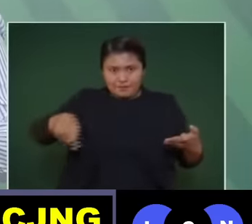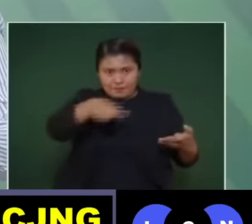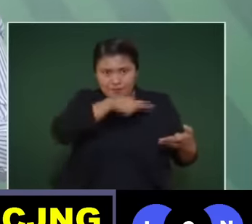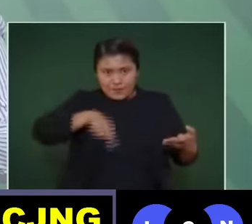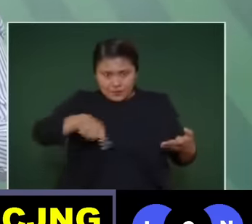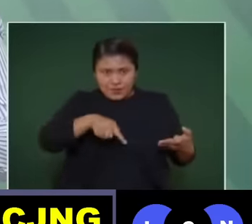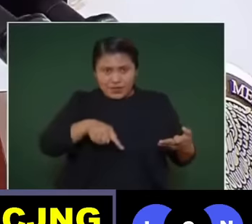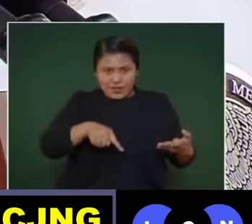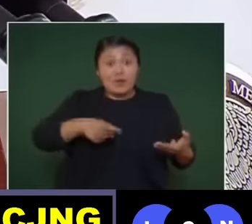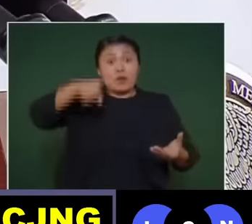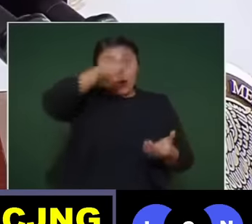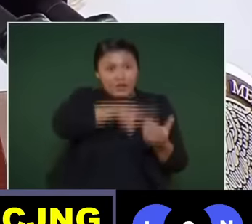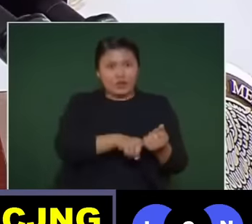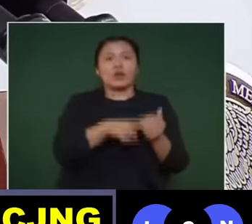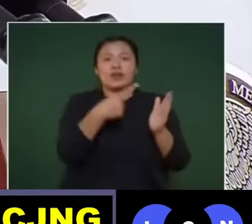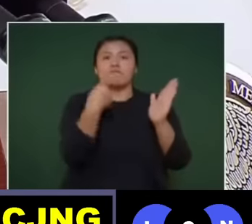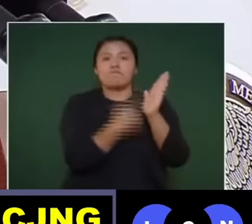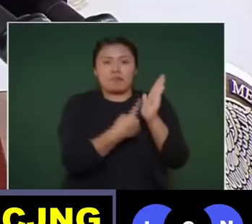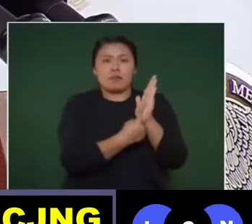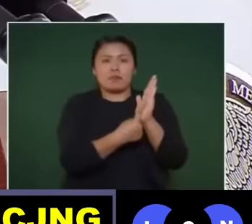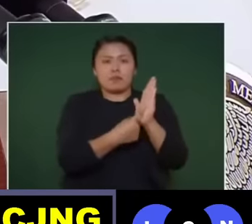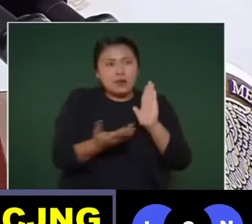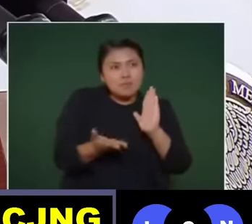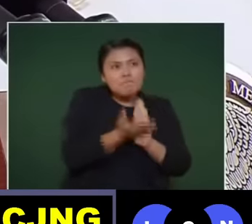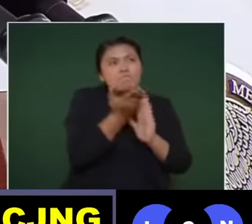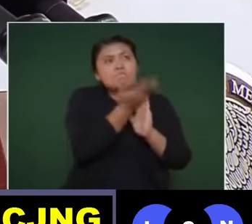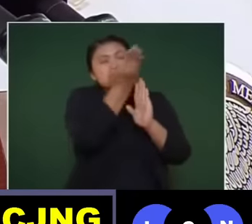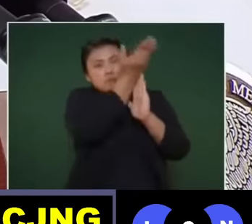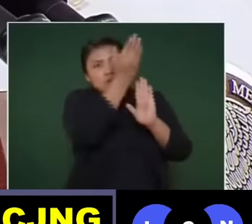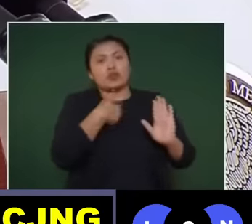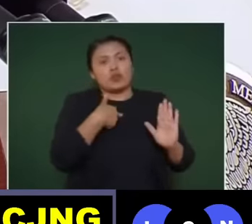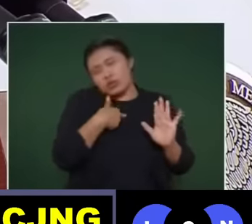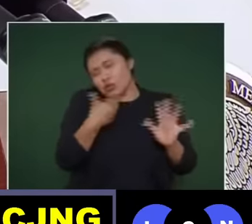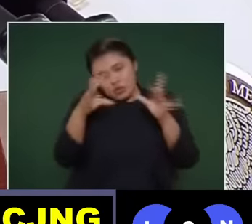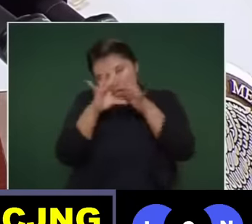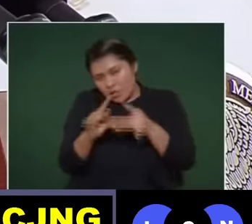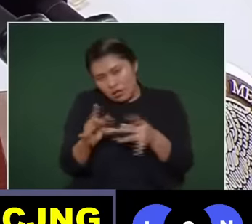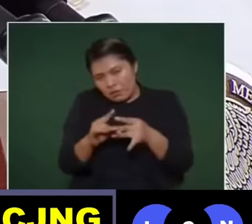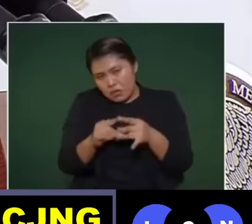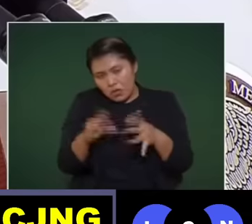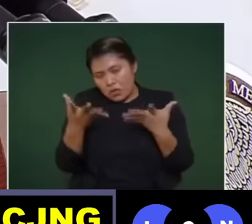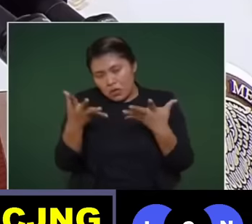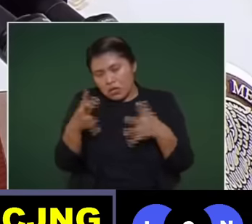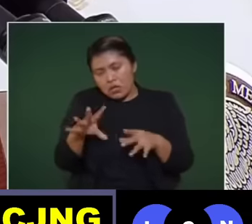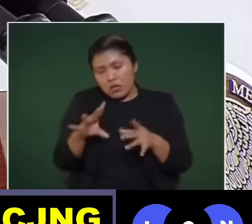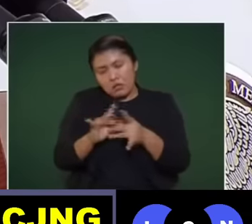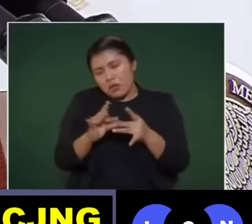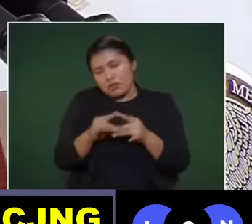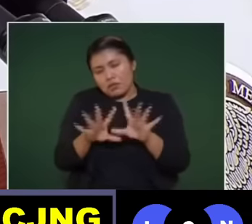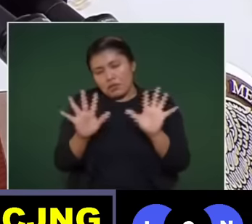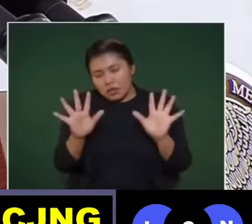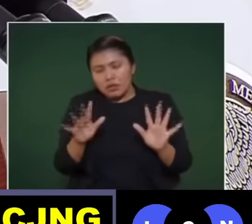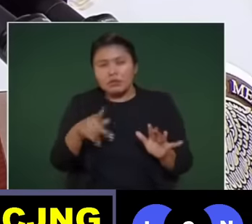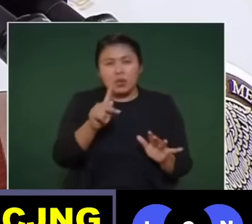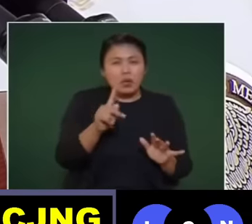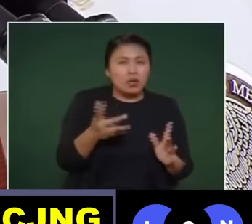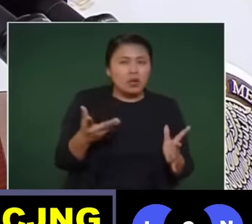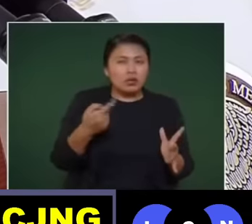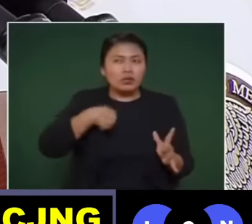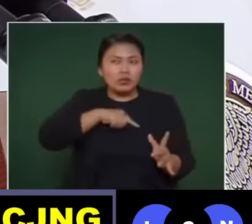construido adentro de Papantla. Lo comento en términos generales, y este convenio